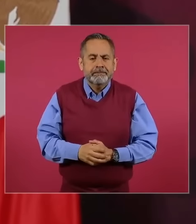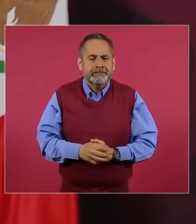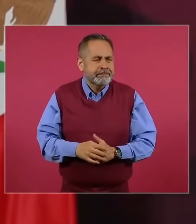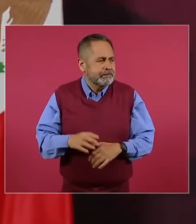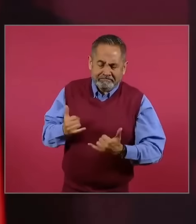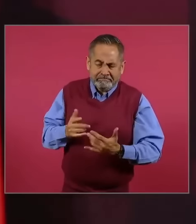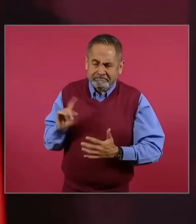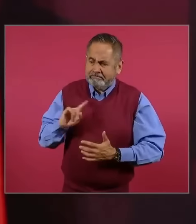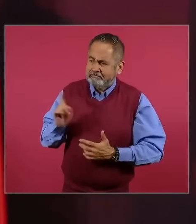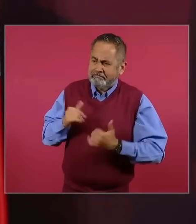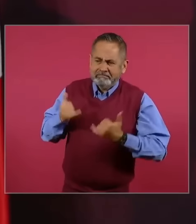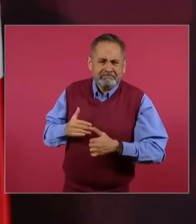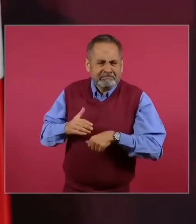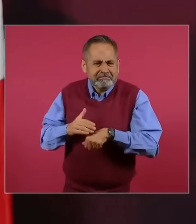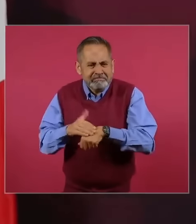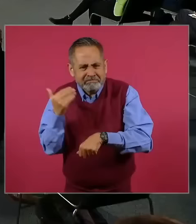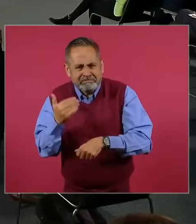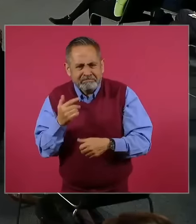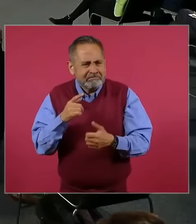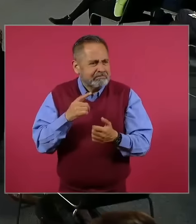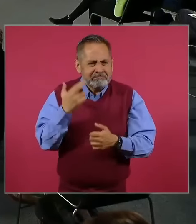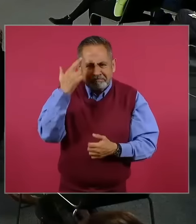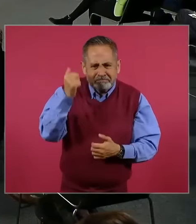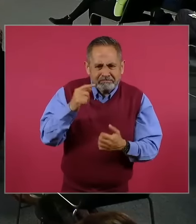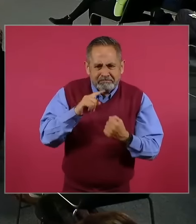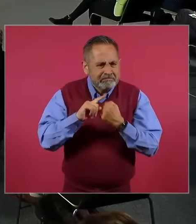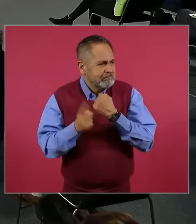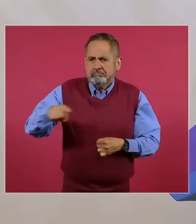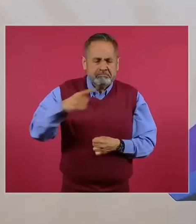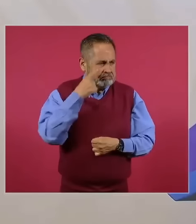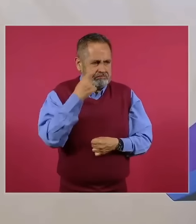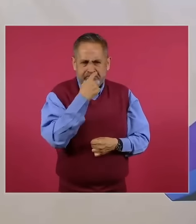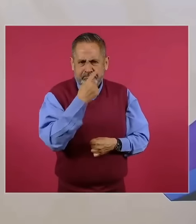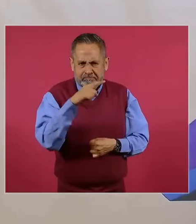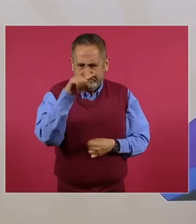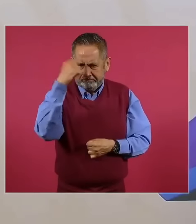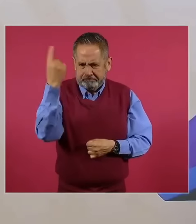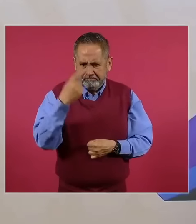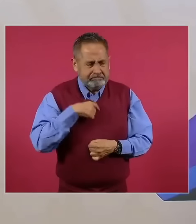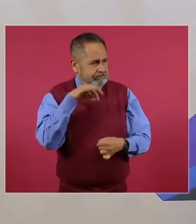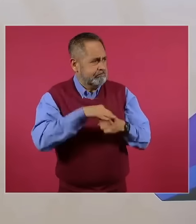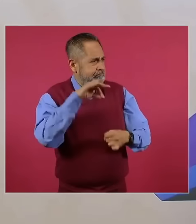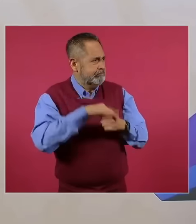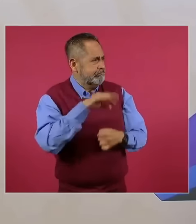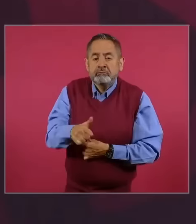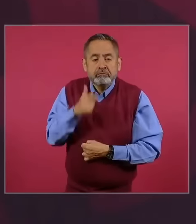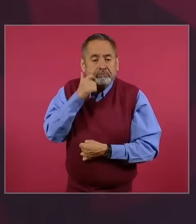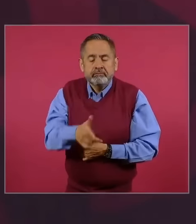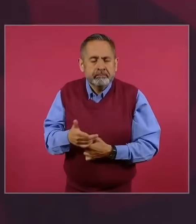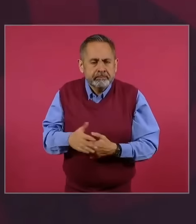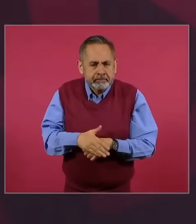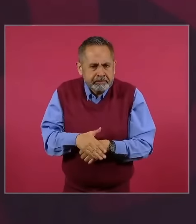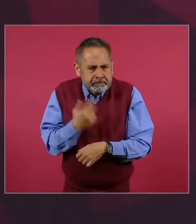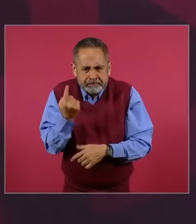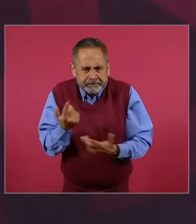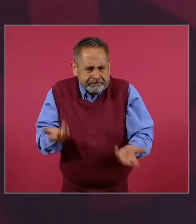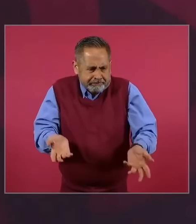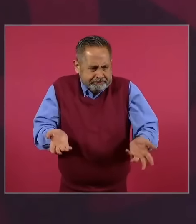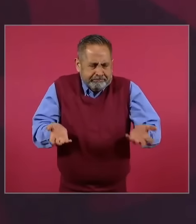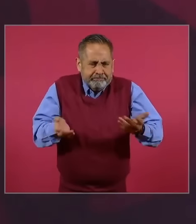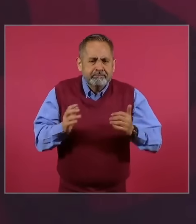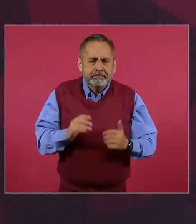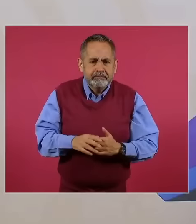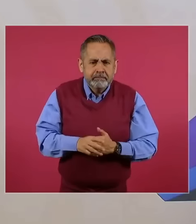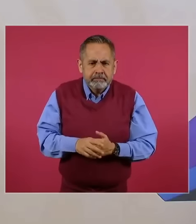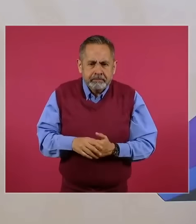afrenta, cuál es el agravio, cuál es la violación que se está cometiendo. ¿Qué? ¿No